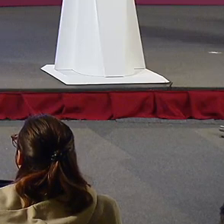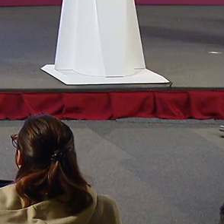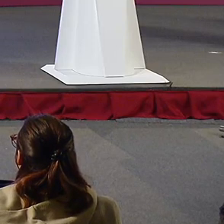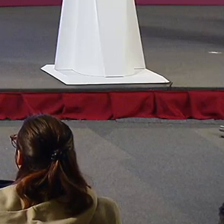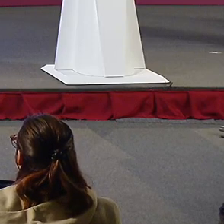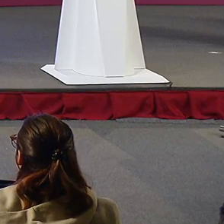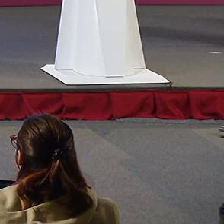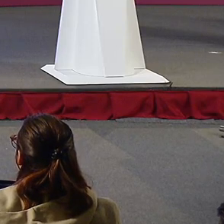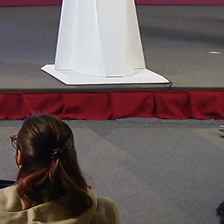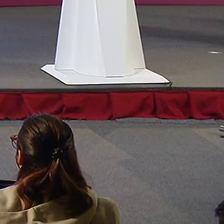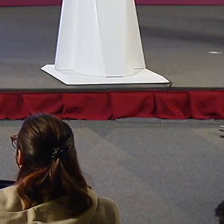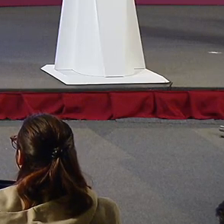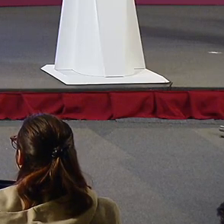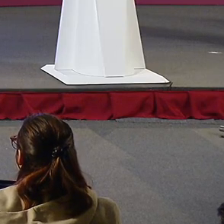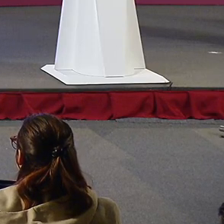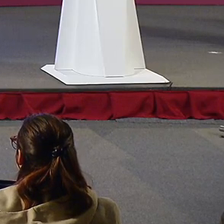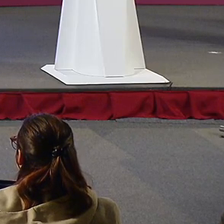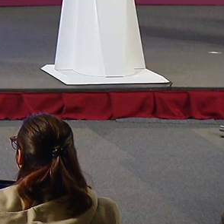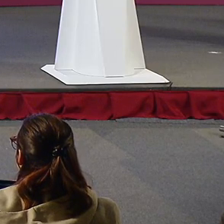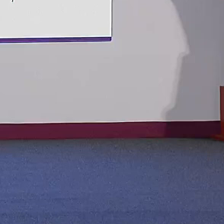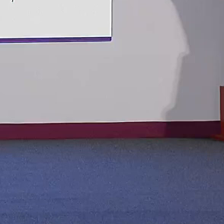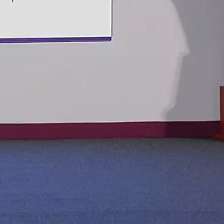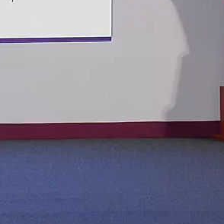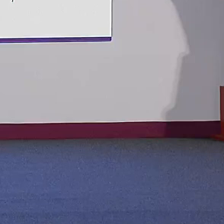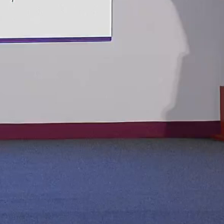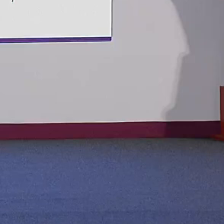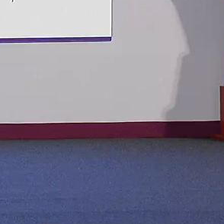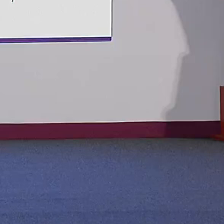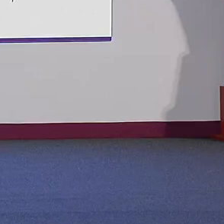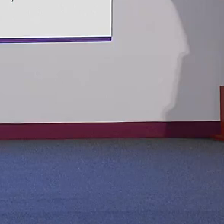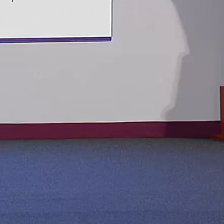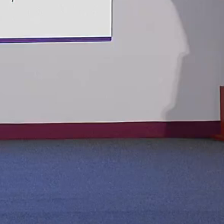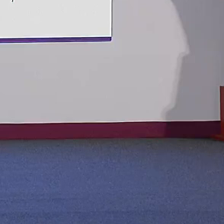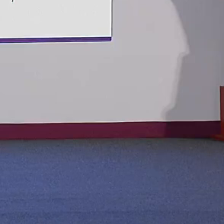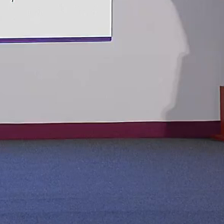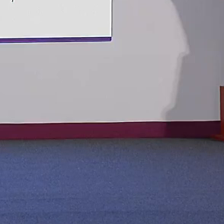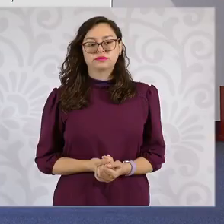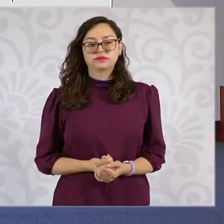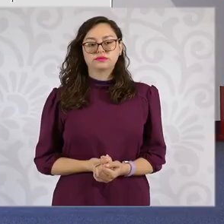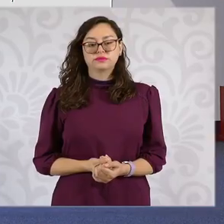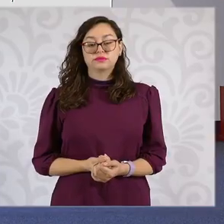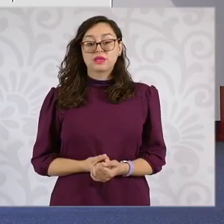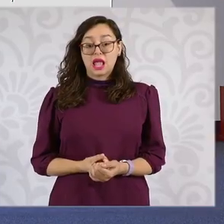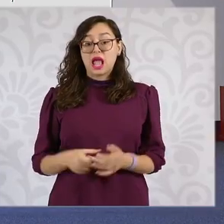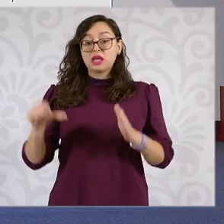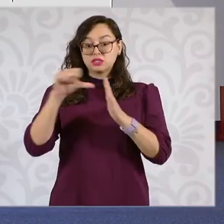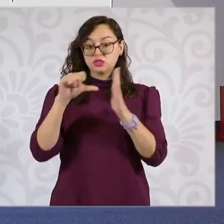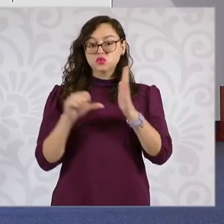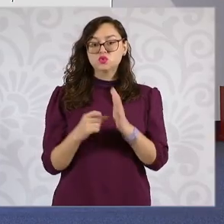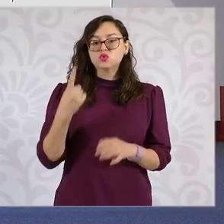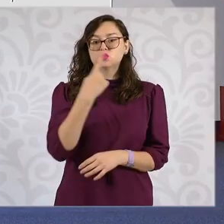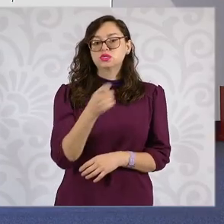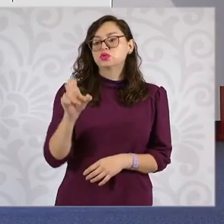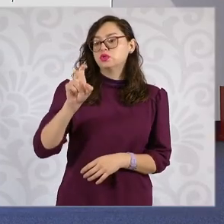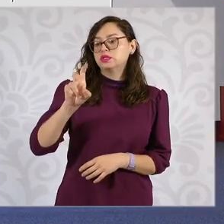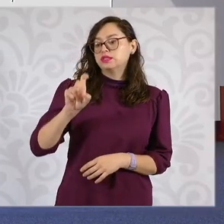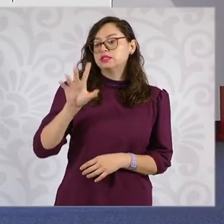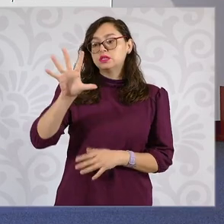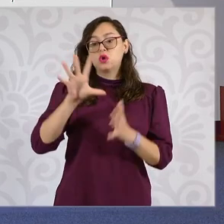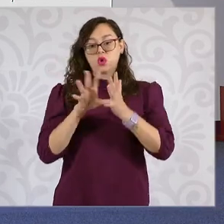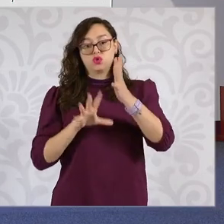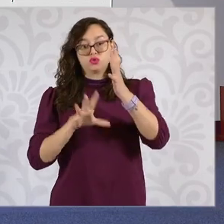de la Constitución Política de los Estados Unidos Mexicanos. Dice cuál es el procedimiento